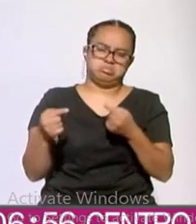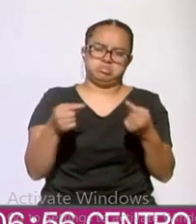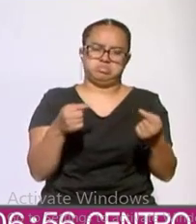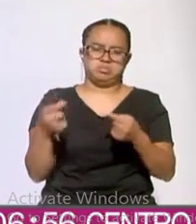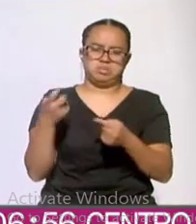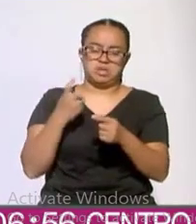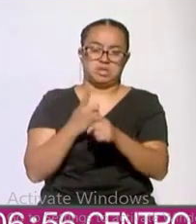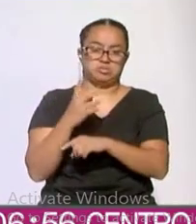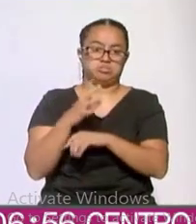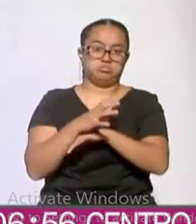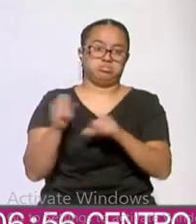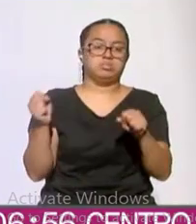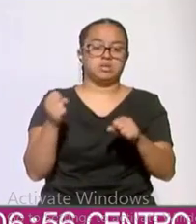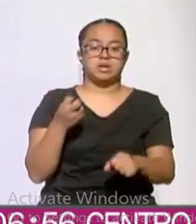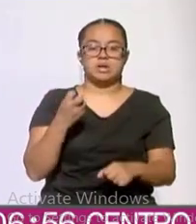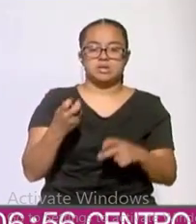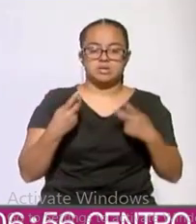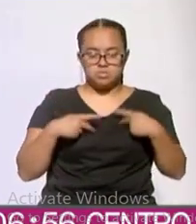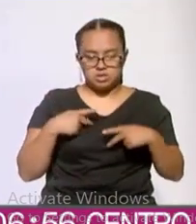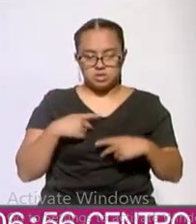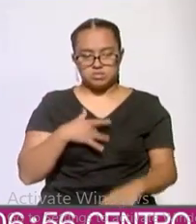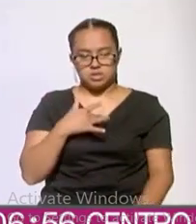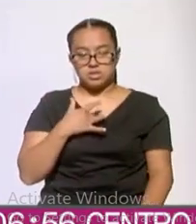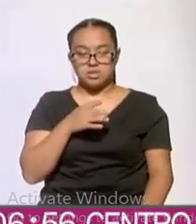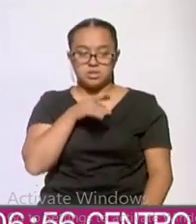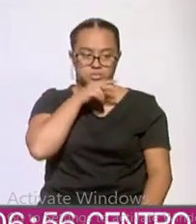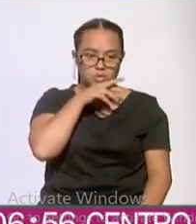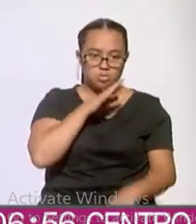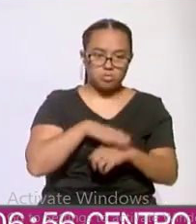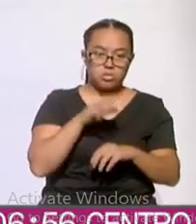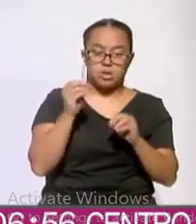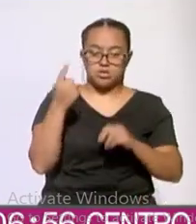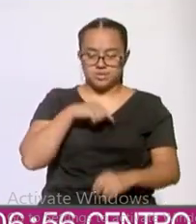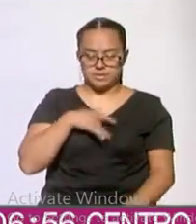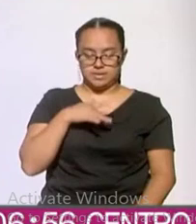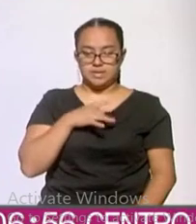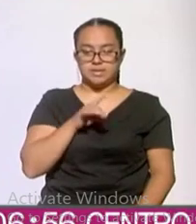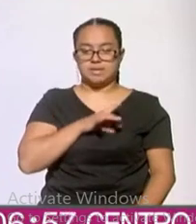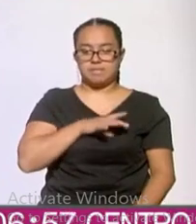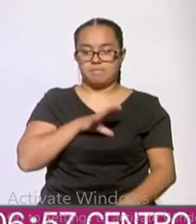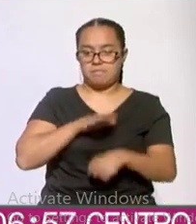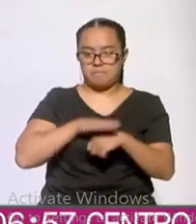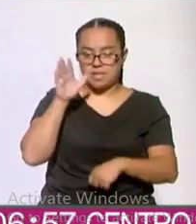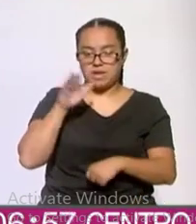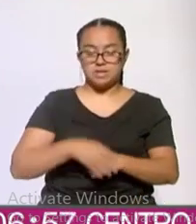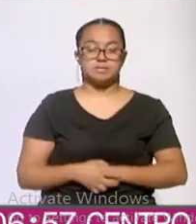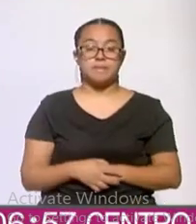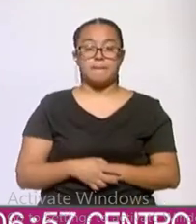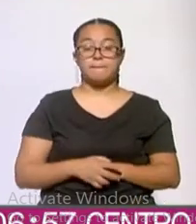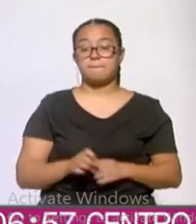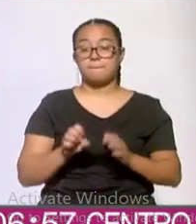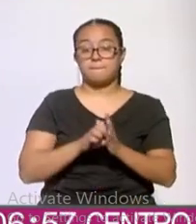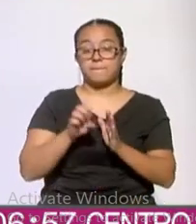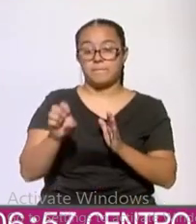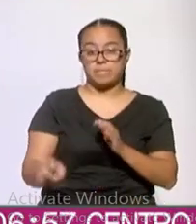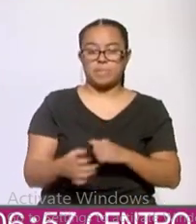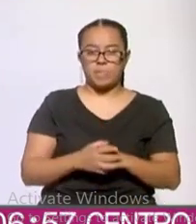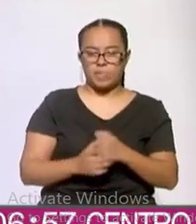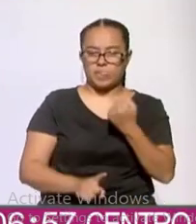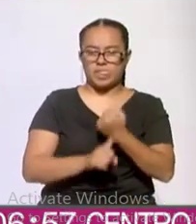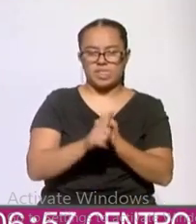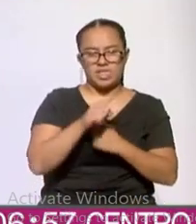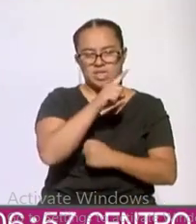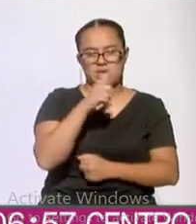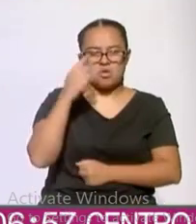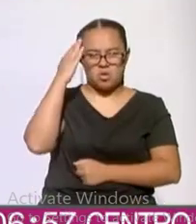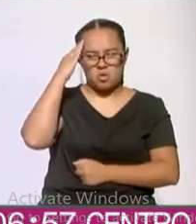creo que la gente se siente más preocupada o siente mayor temor. Por ejemplo, en el conflicto